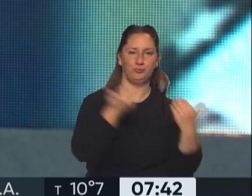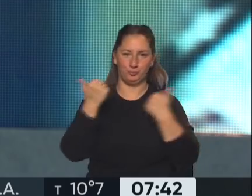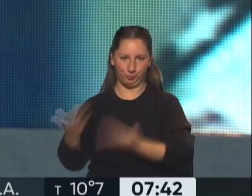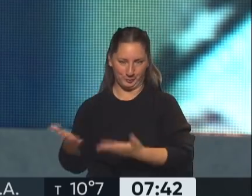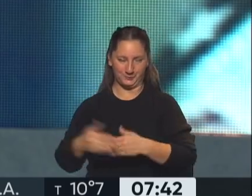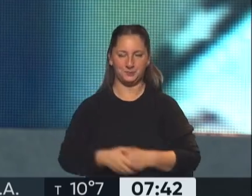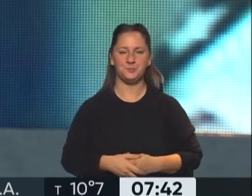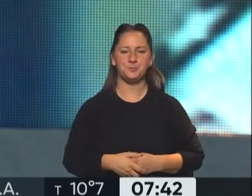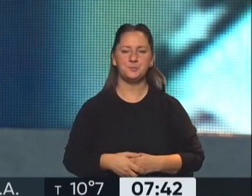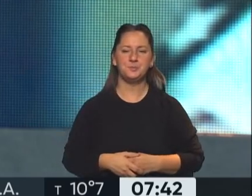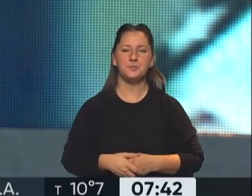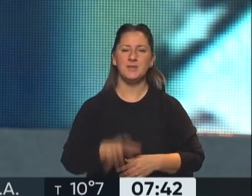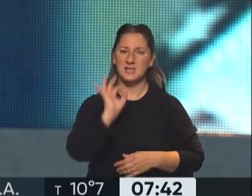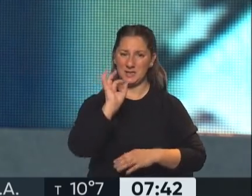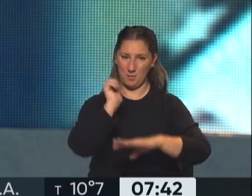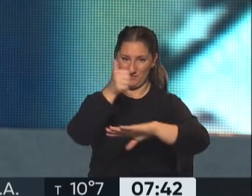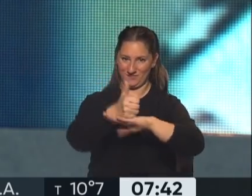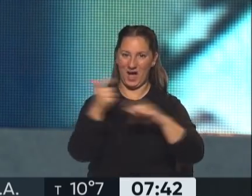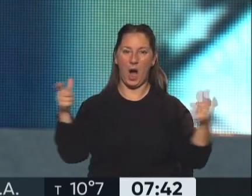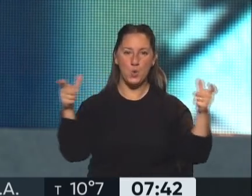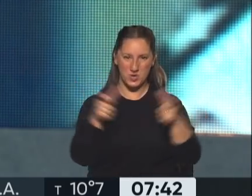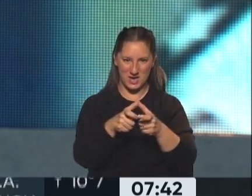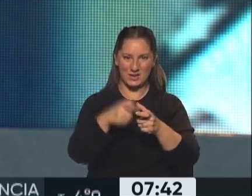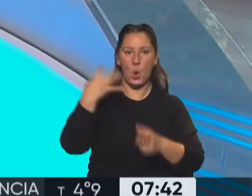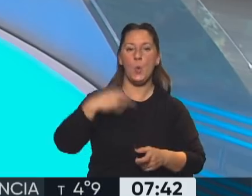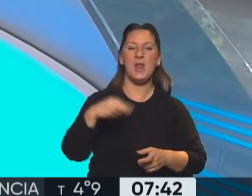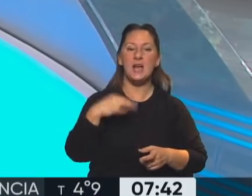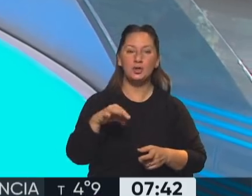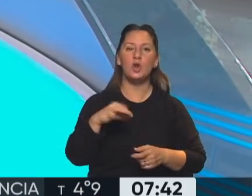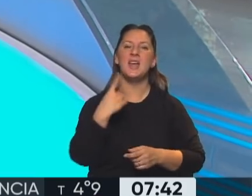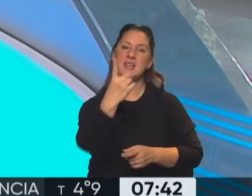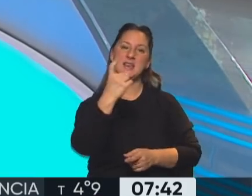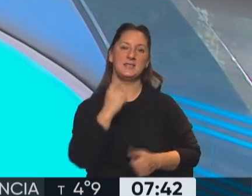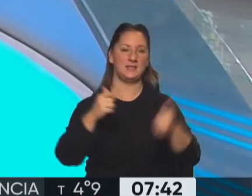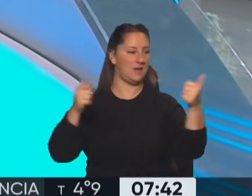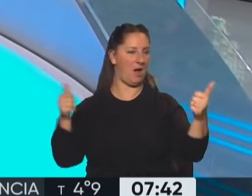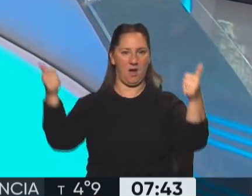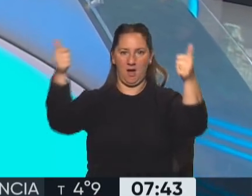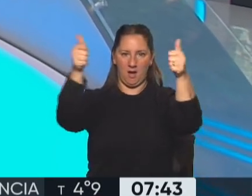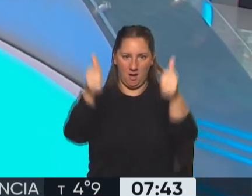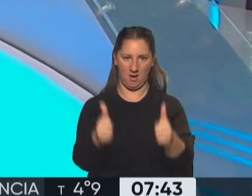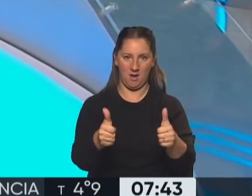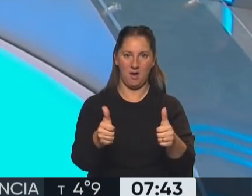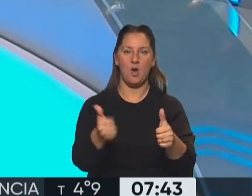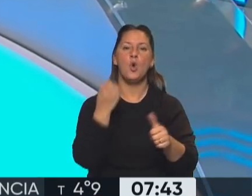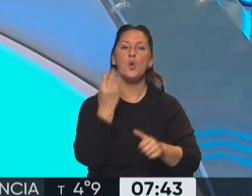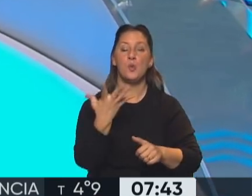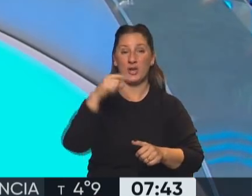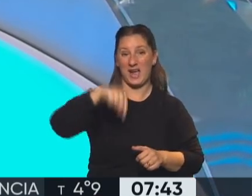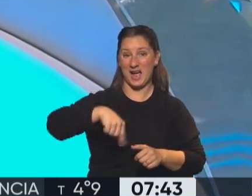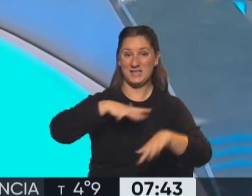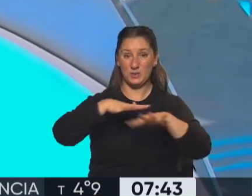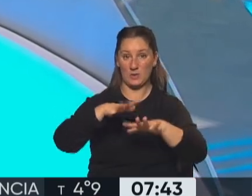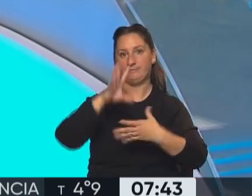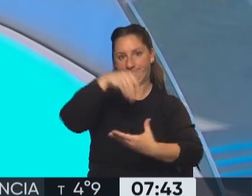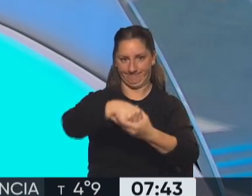consultarte, sabemos que de manera presencial, ¿por qué? Porque la audiencia obligatoriamente requiere que ambas partes estén de manera presencial, porque en este caso, que particularmente